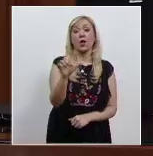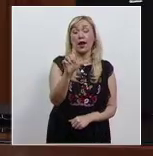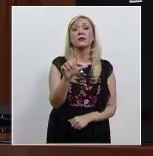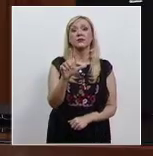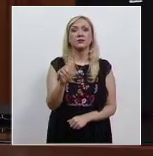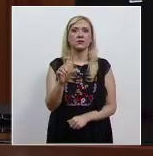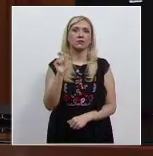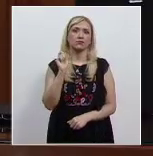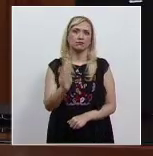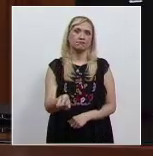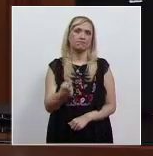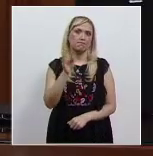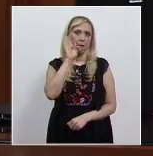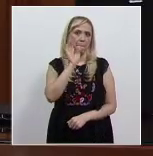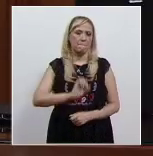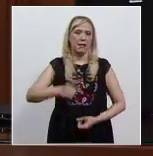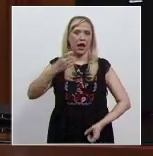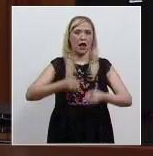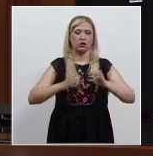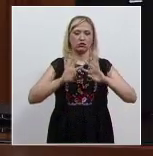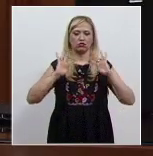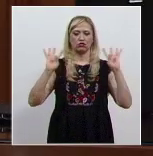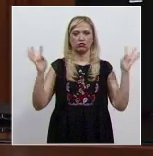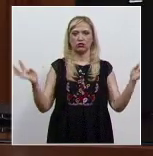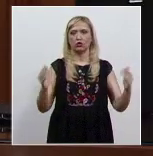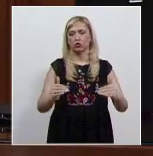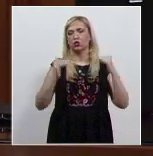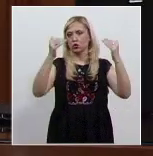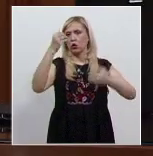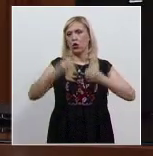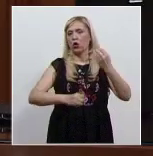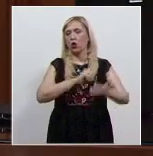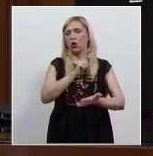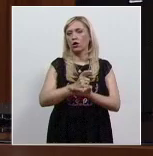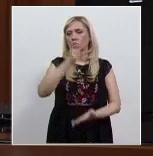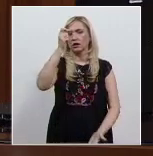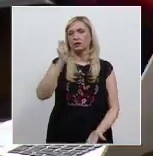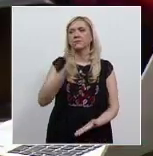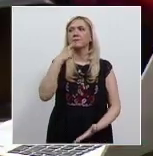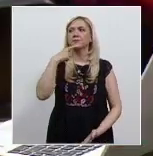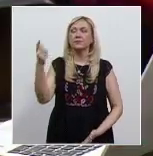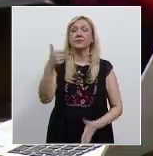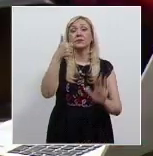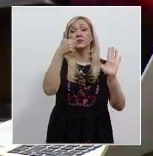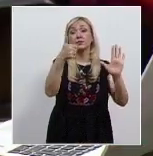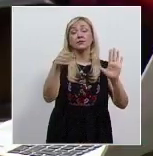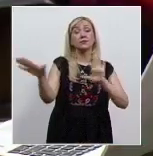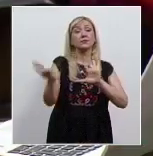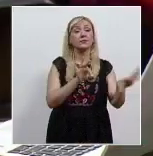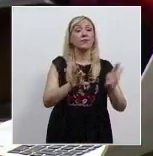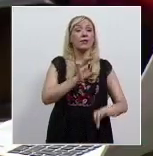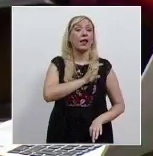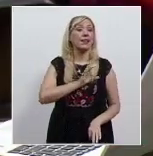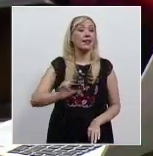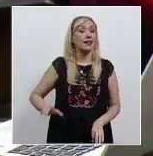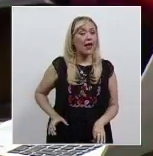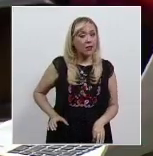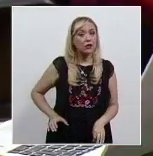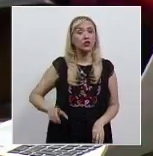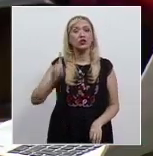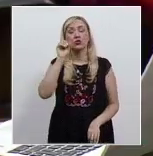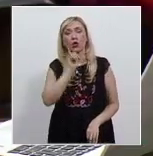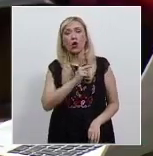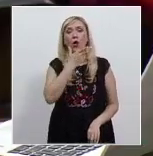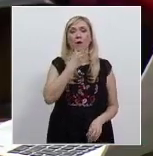sesión del Pleno de la Suprema Corte. En esta ocasión las y los ministros definirán a seis candidatas y seis candidatos mismos